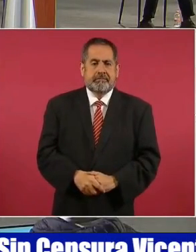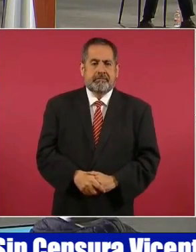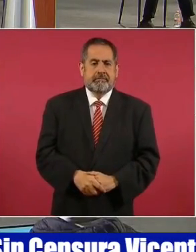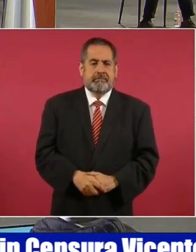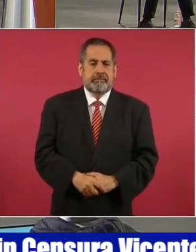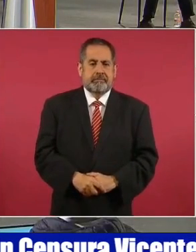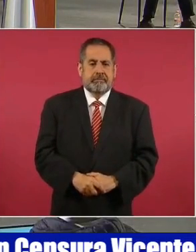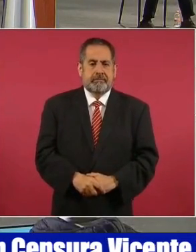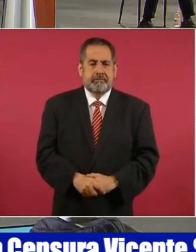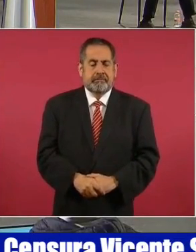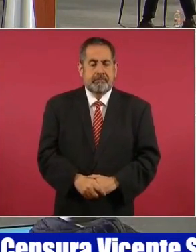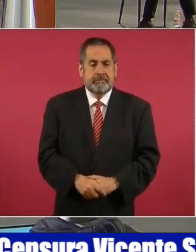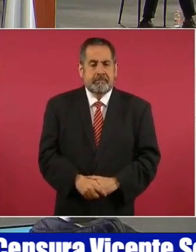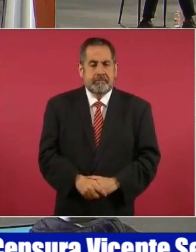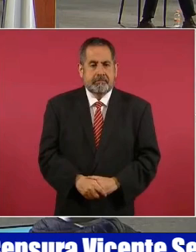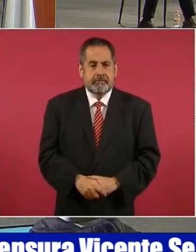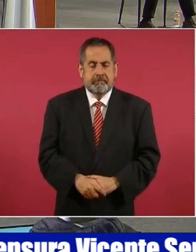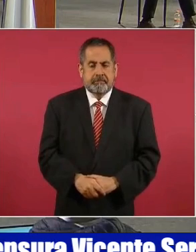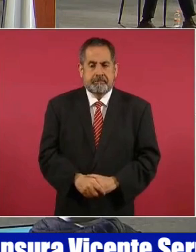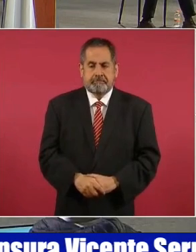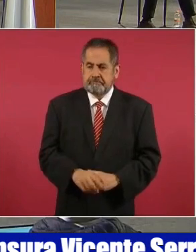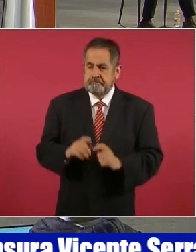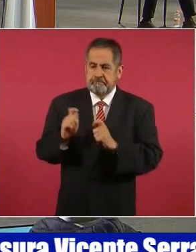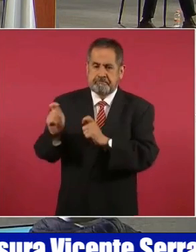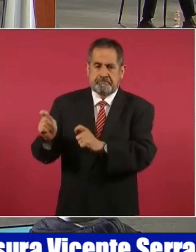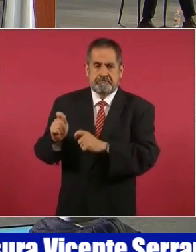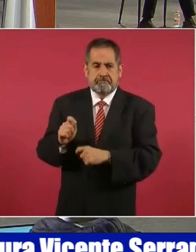Bendriz Mule, usted tiene la palabra.